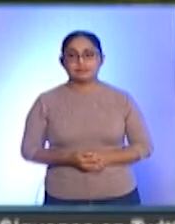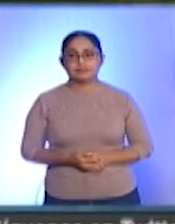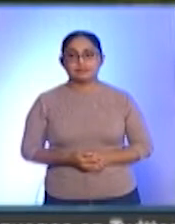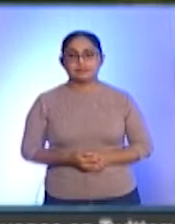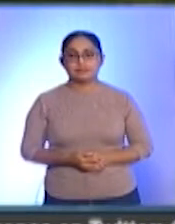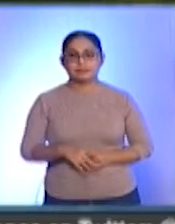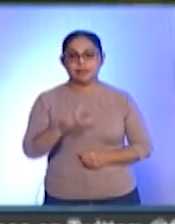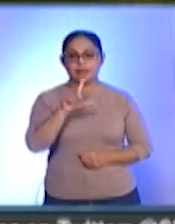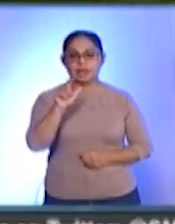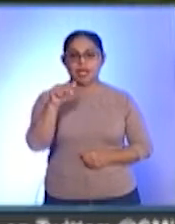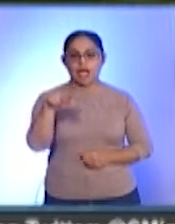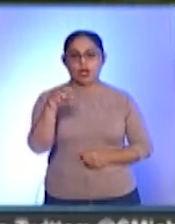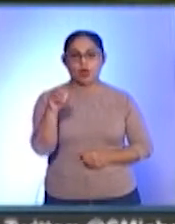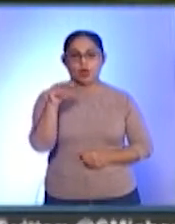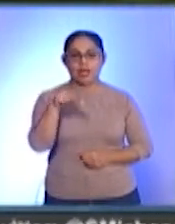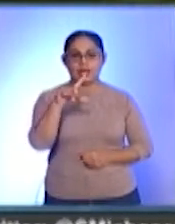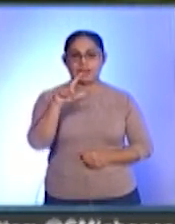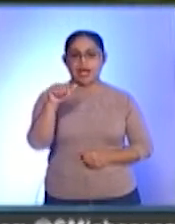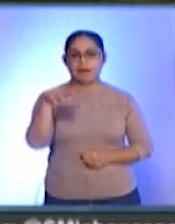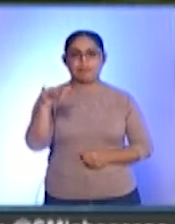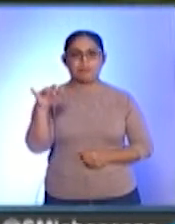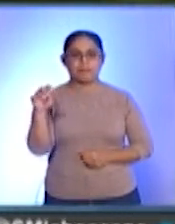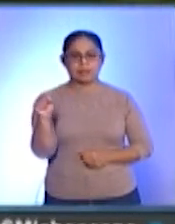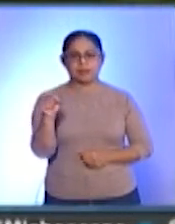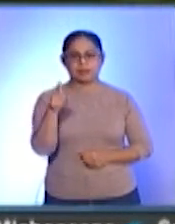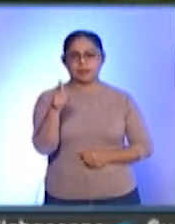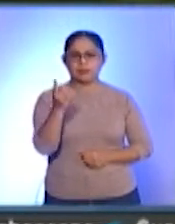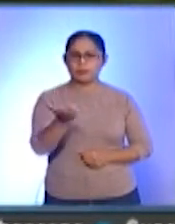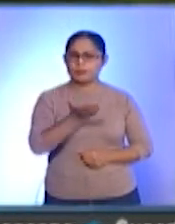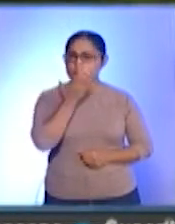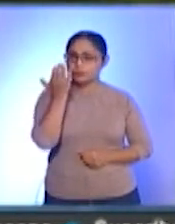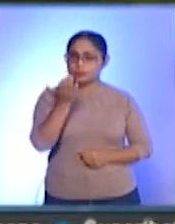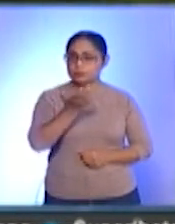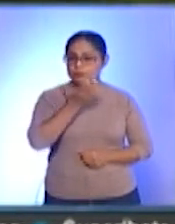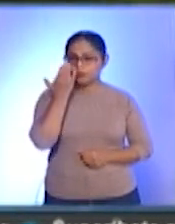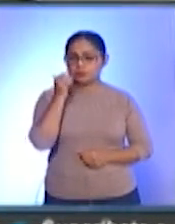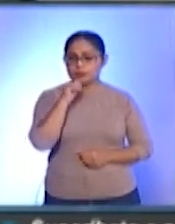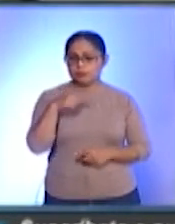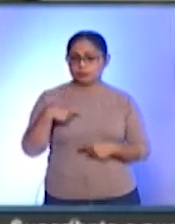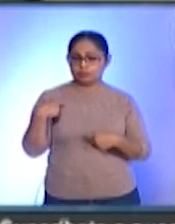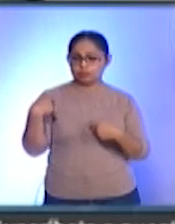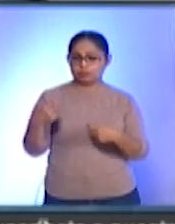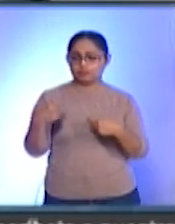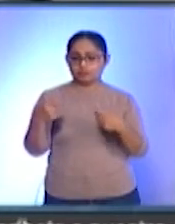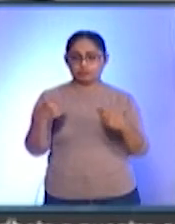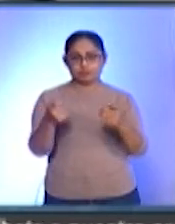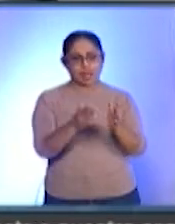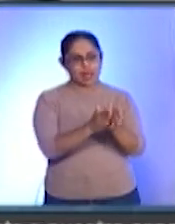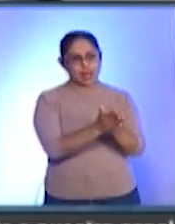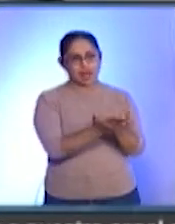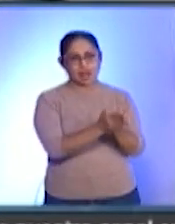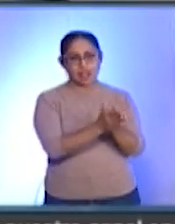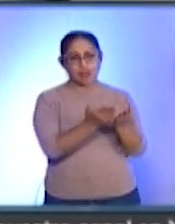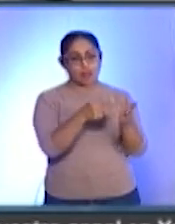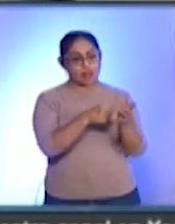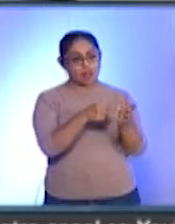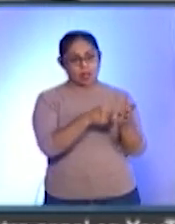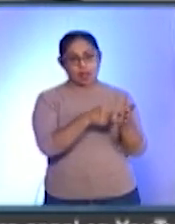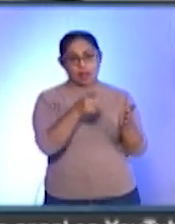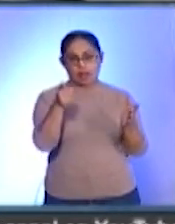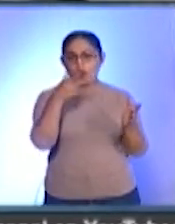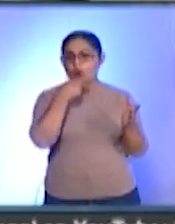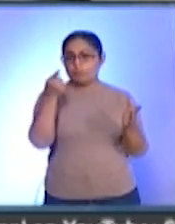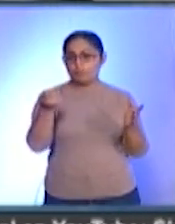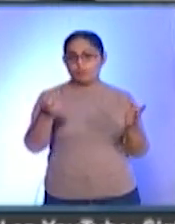El Llano en Llamas es sin duda uno de los grandes clásicos de la literatura mexicana. Uno de los libros que marcó el inicio de la carrera del